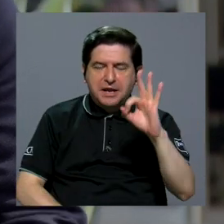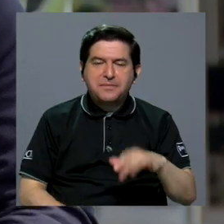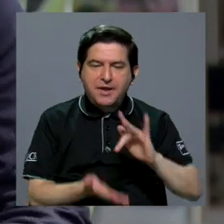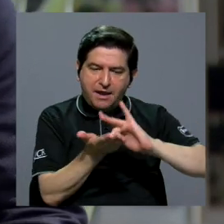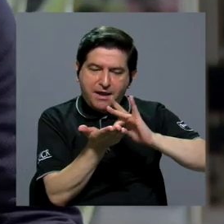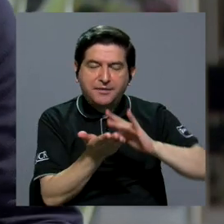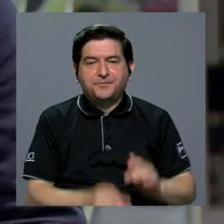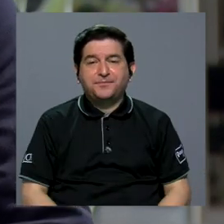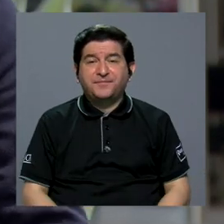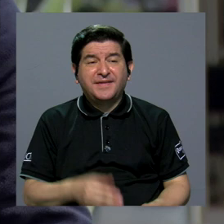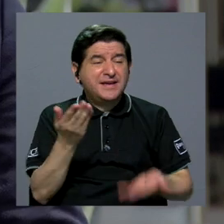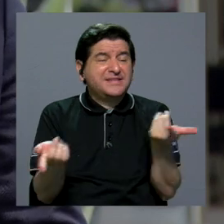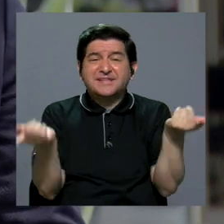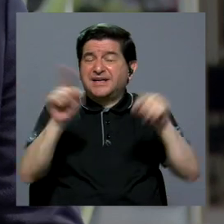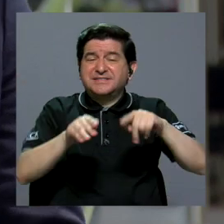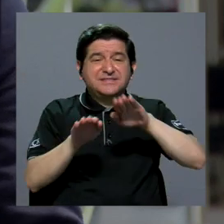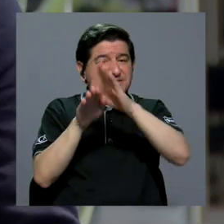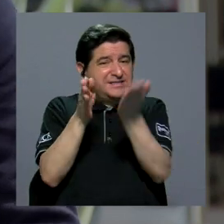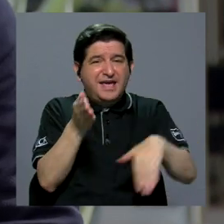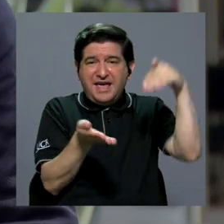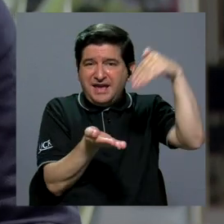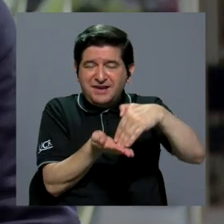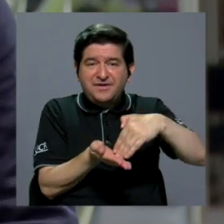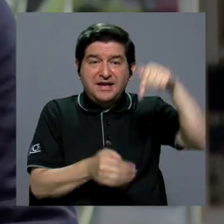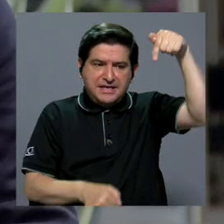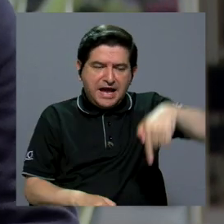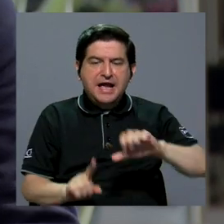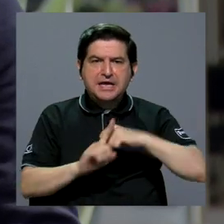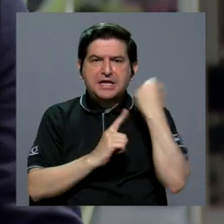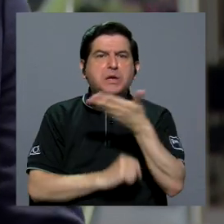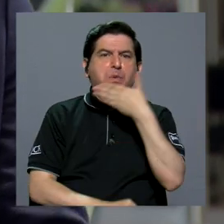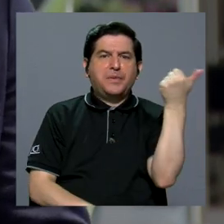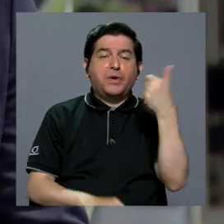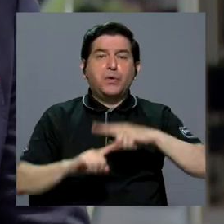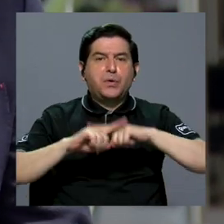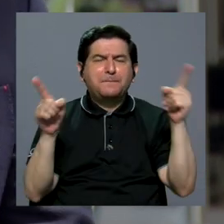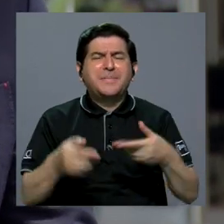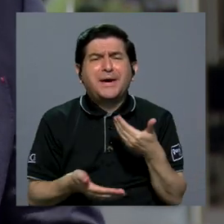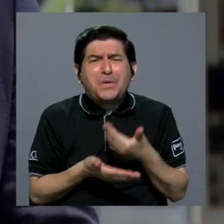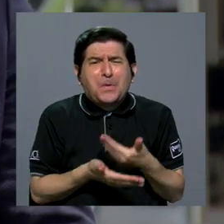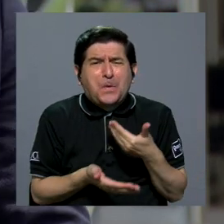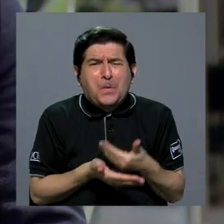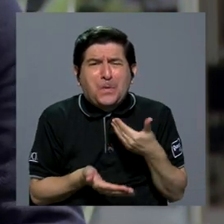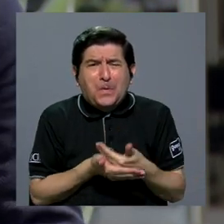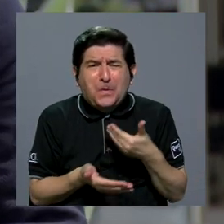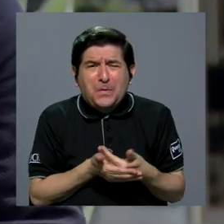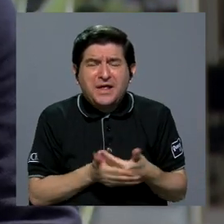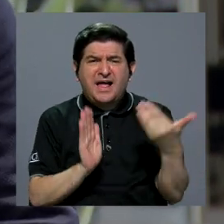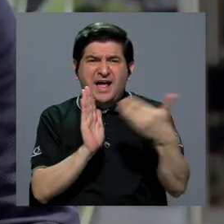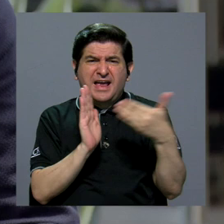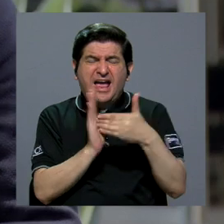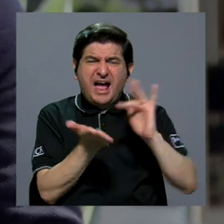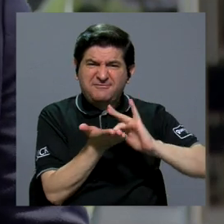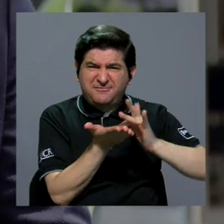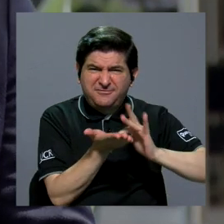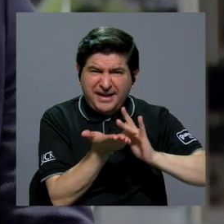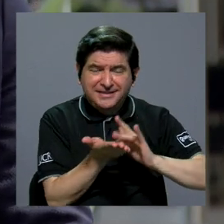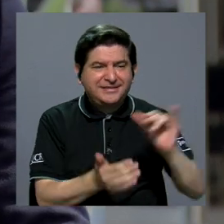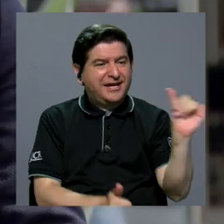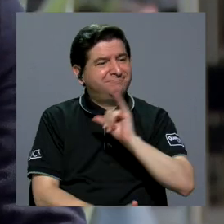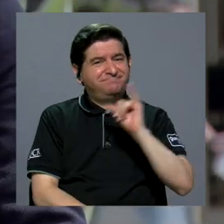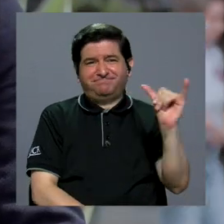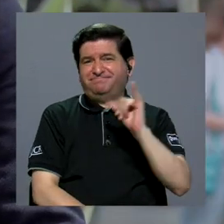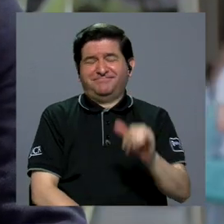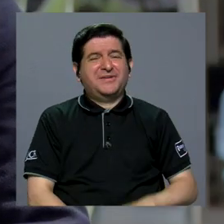medicamentos, cosa que tal vez no sucede en el Valle Central, porque aquí las condiciones son un poco mejores. Sin embargo, la humedad que afecta a los medicamentos también